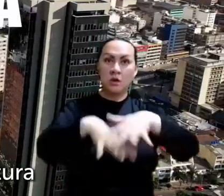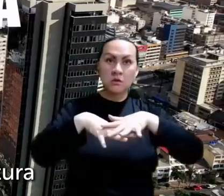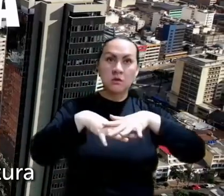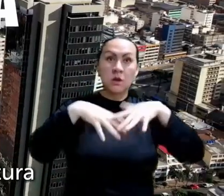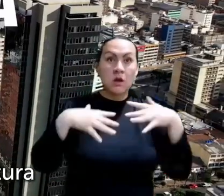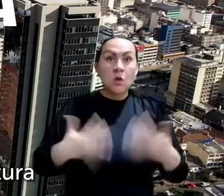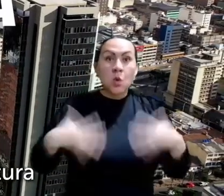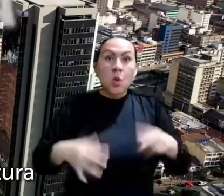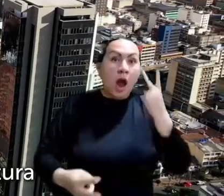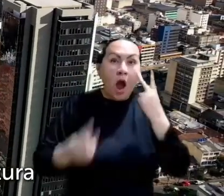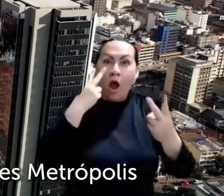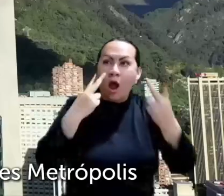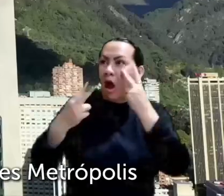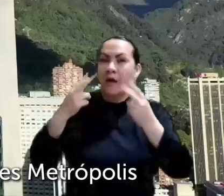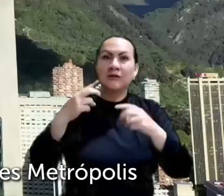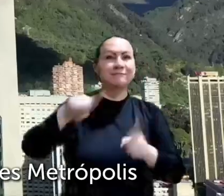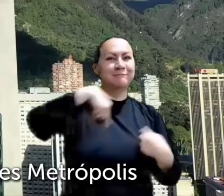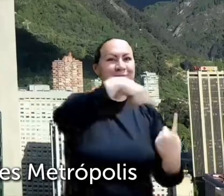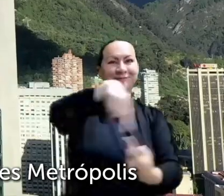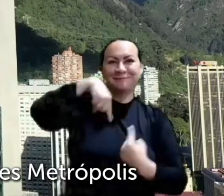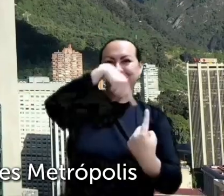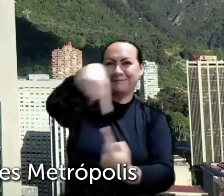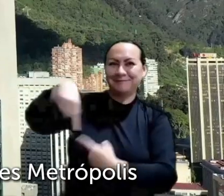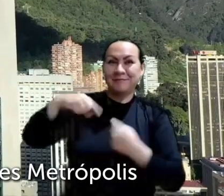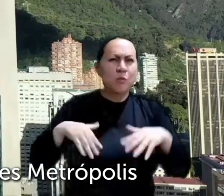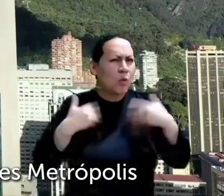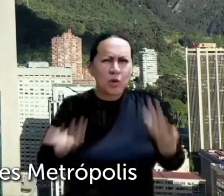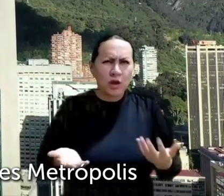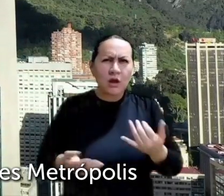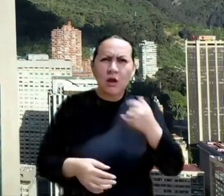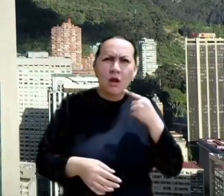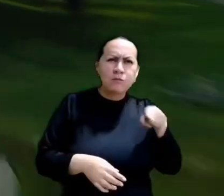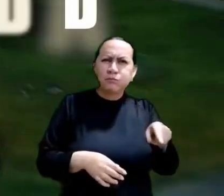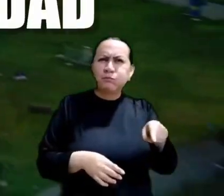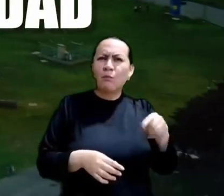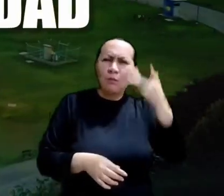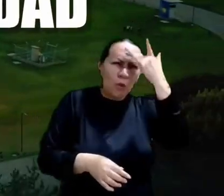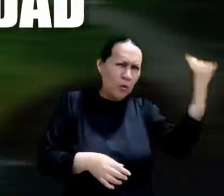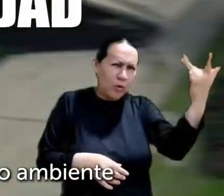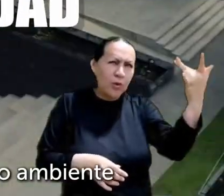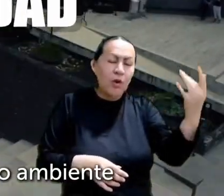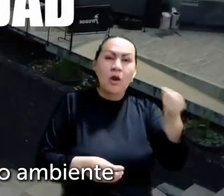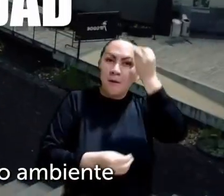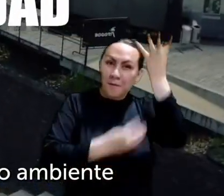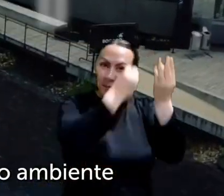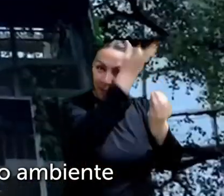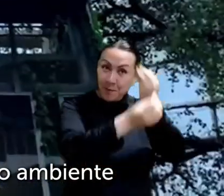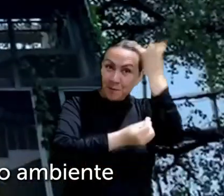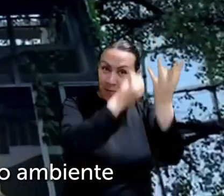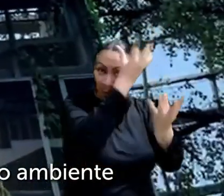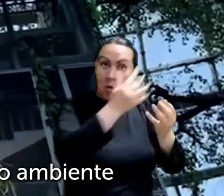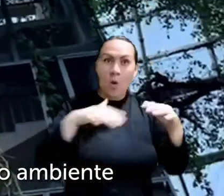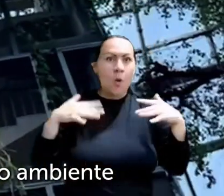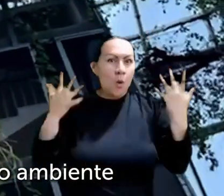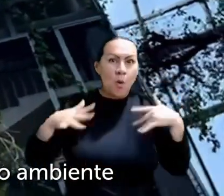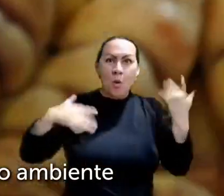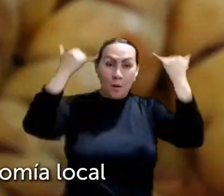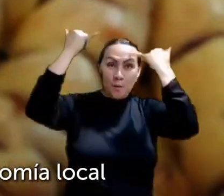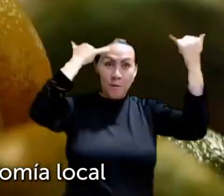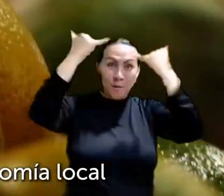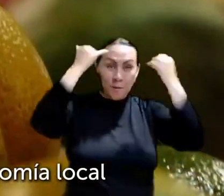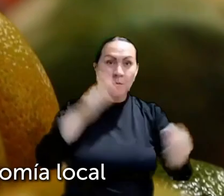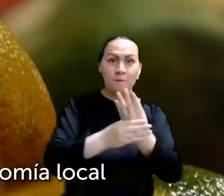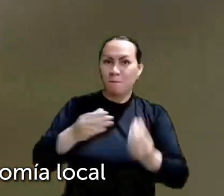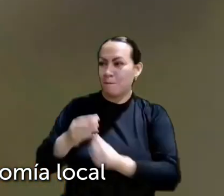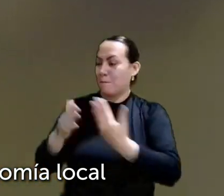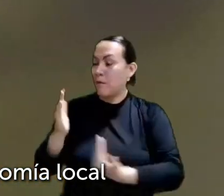a través de una infraestructura que está a la vanguardia de las grandes metrópolis. Es sostenible, garantizando que se cuide el medio ambiente